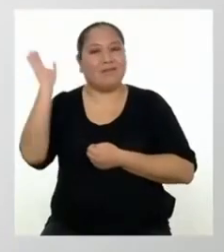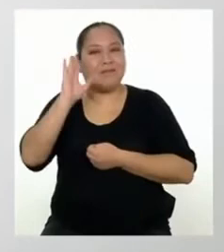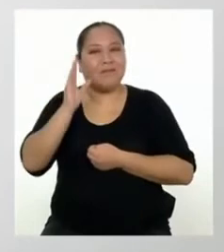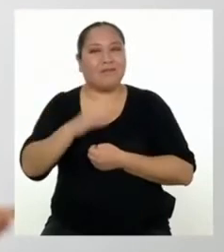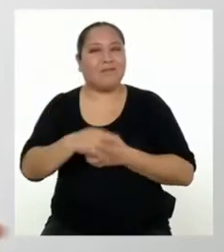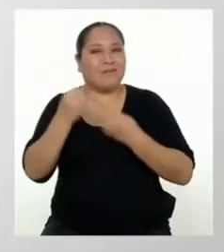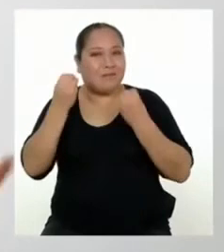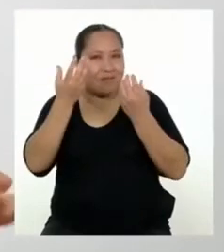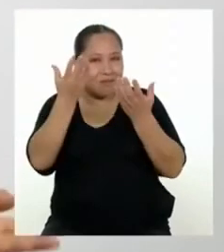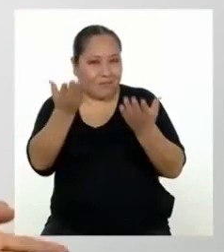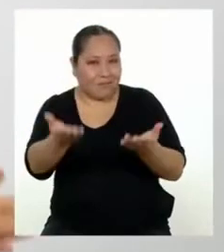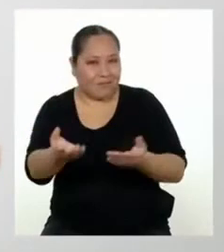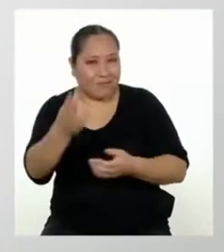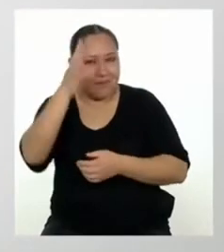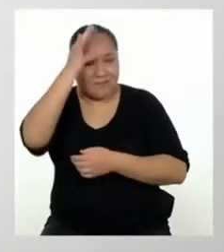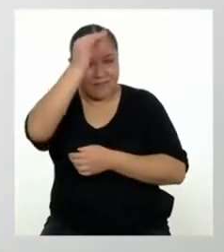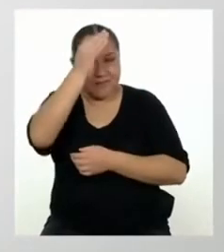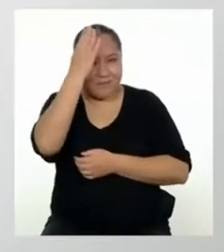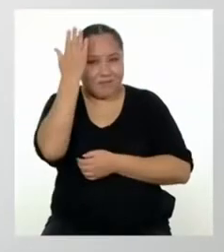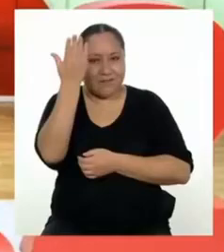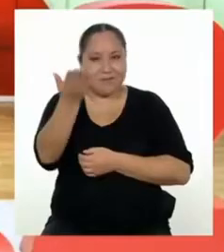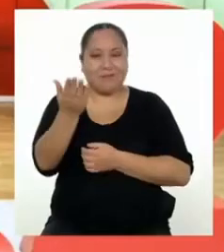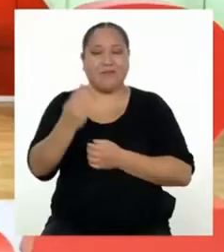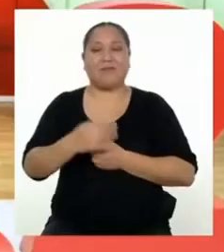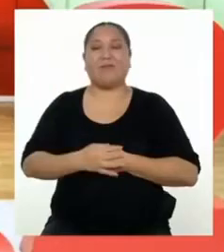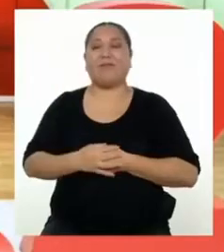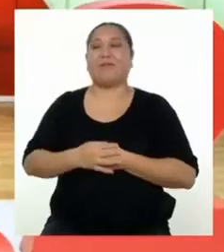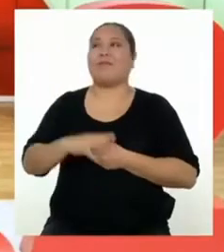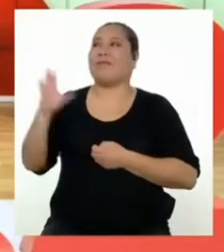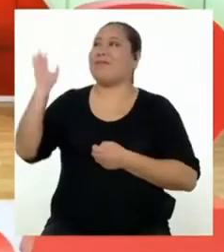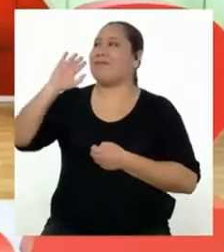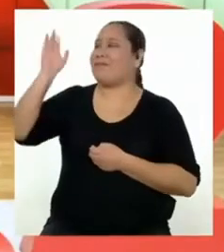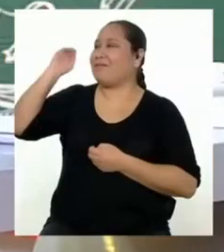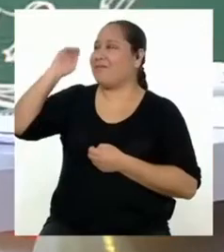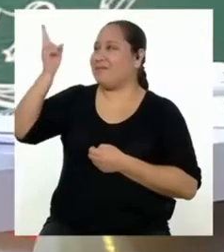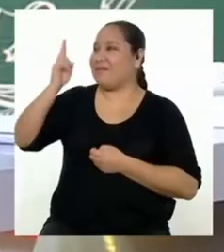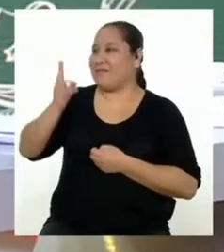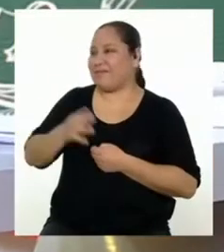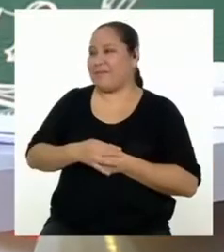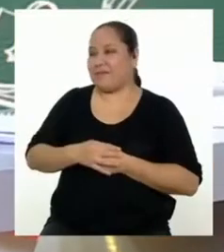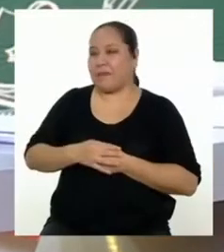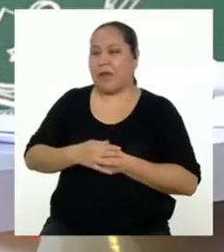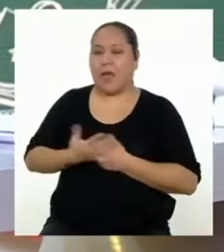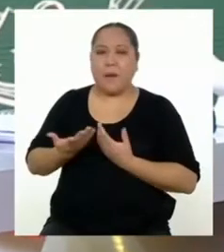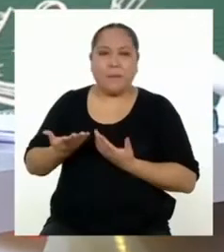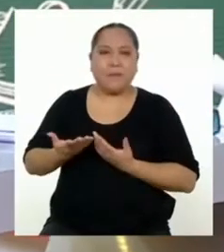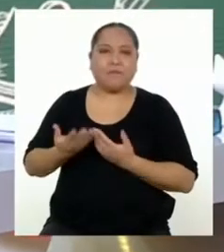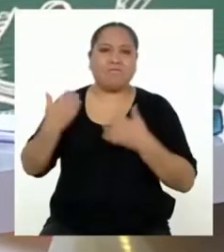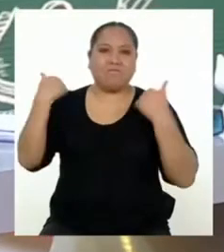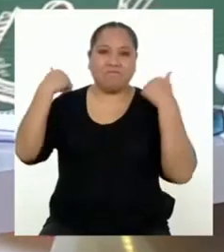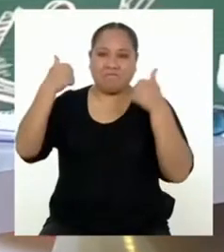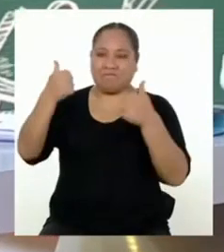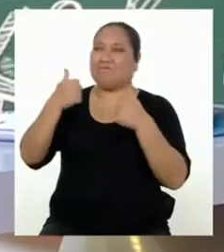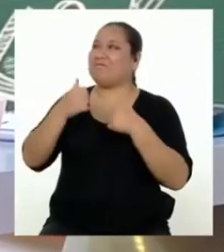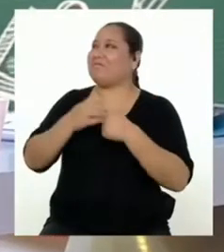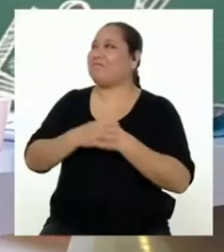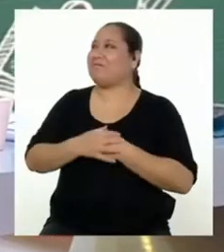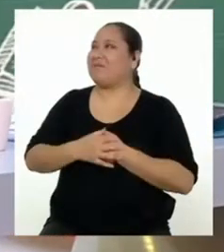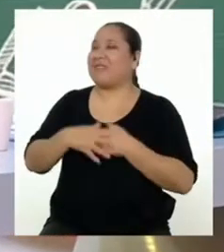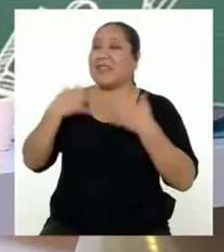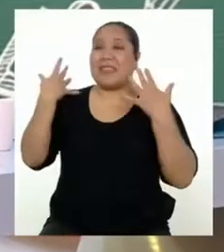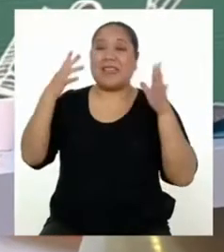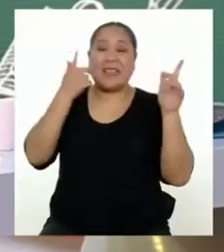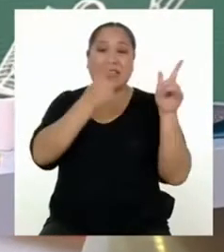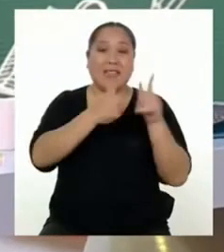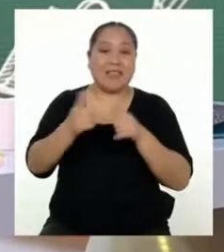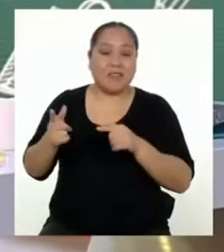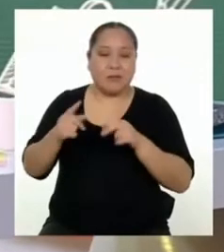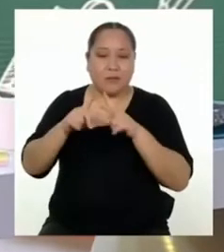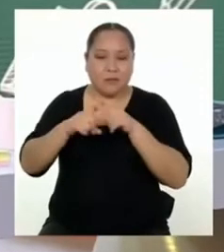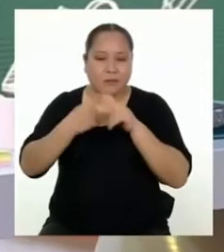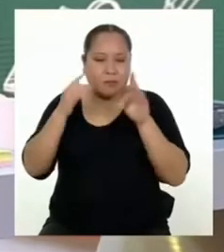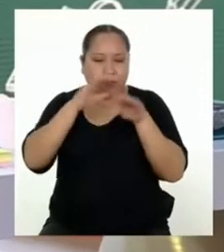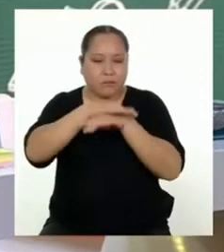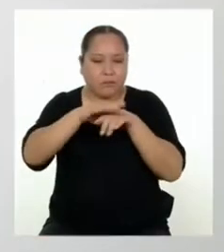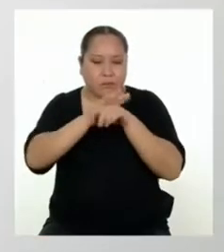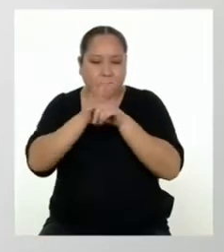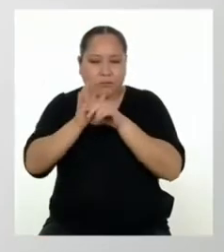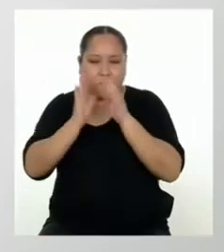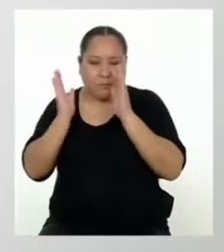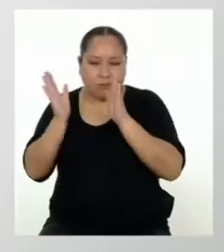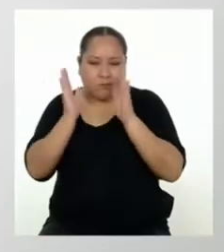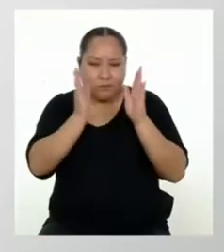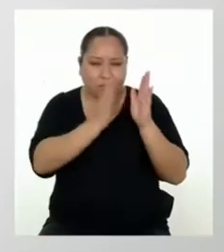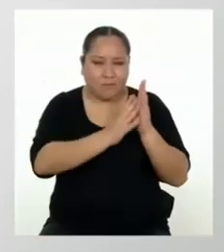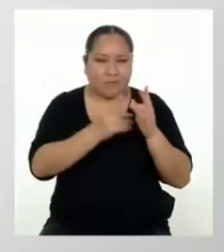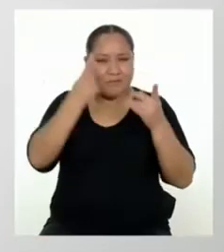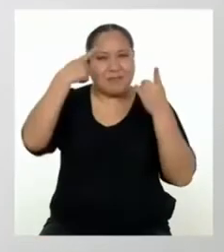¿Cómo están todos, chicas y chicos, en sus casas? Hola, profesora. Estamos muy bien. ¡Listos para empezar a planificar nuestros